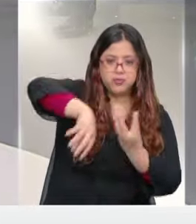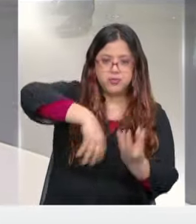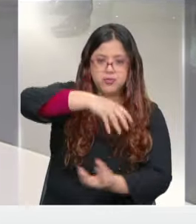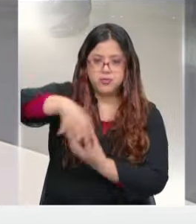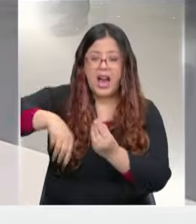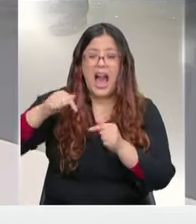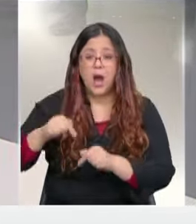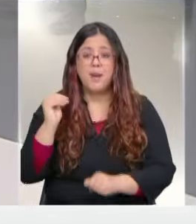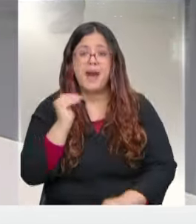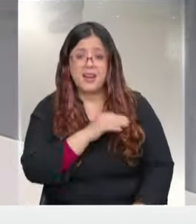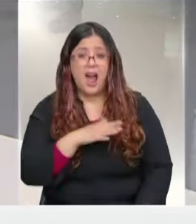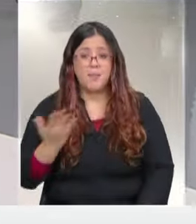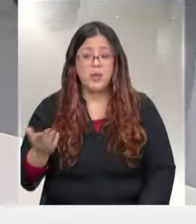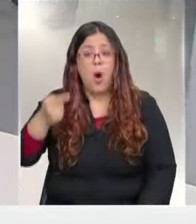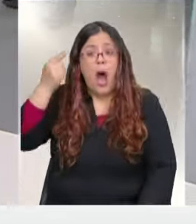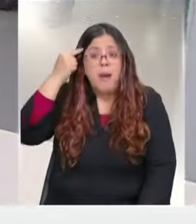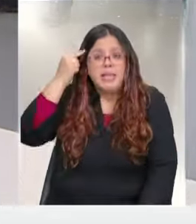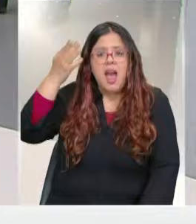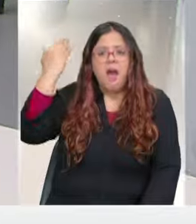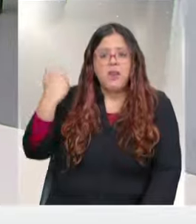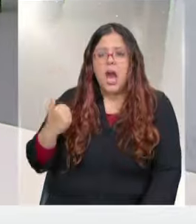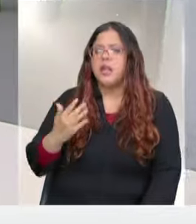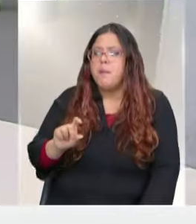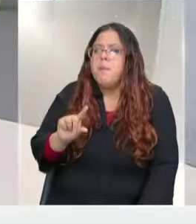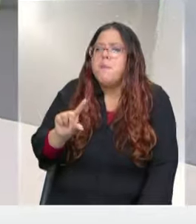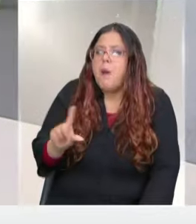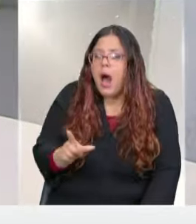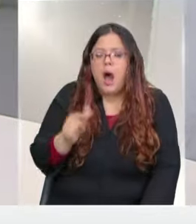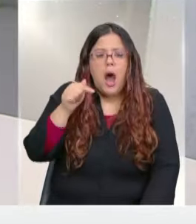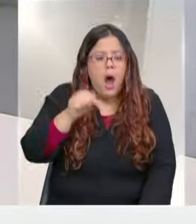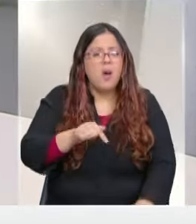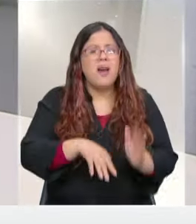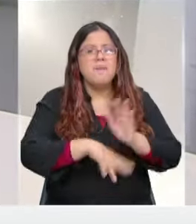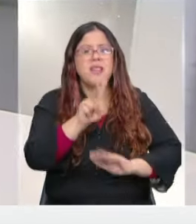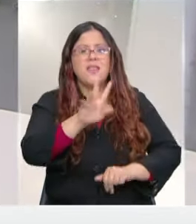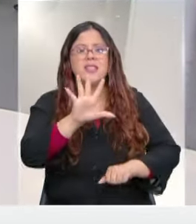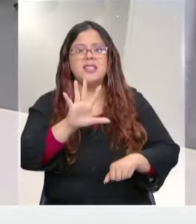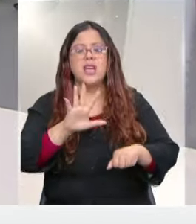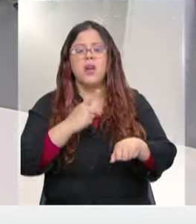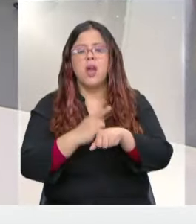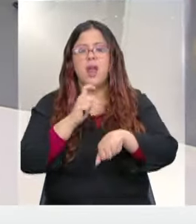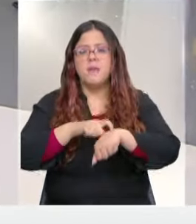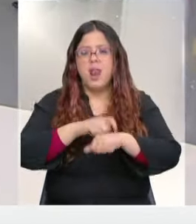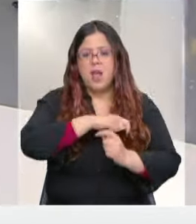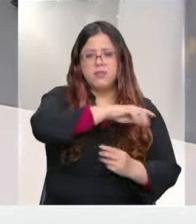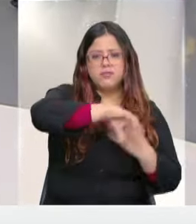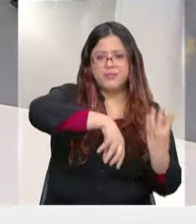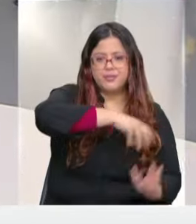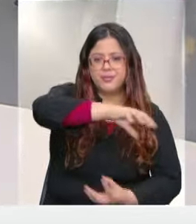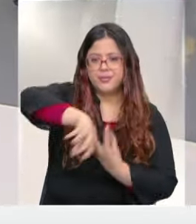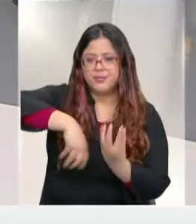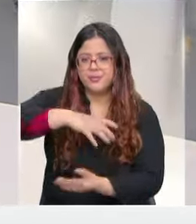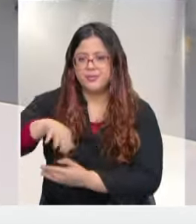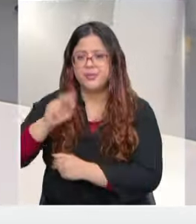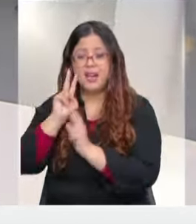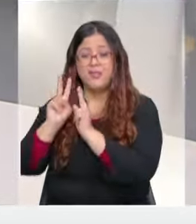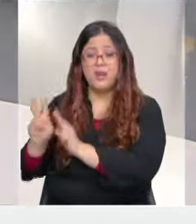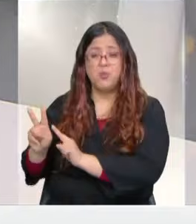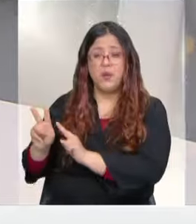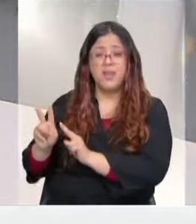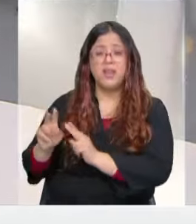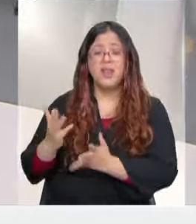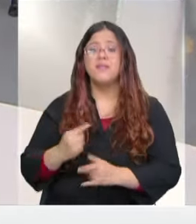viajando más rápido de lo que se habían entregado los pronósticos, a más de 25 kilómetros por hora. Veamos el principal